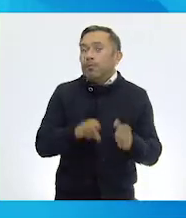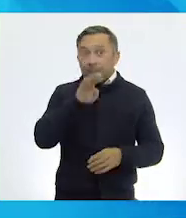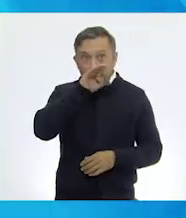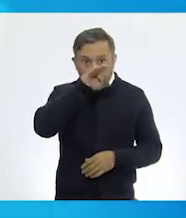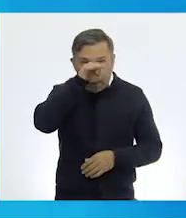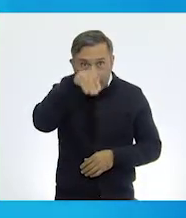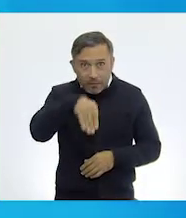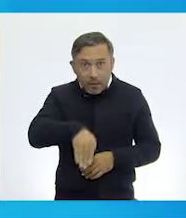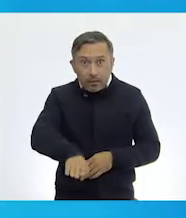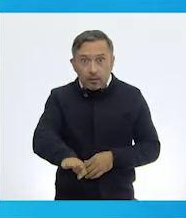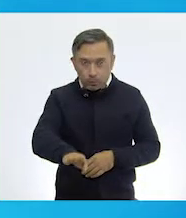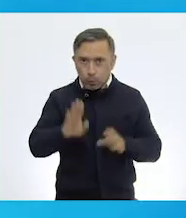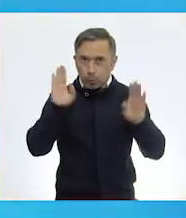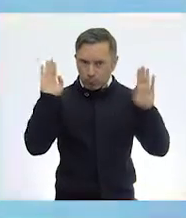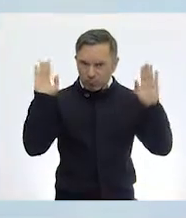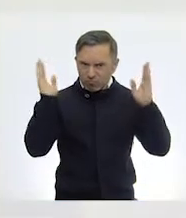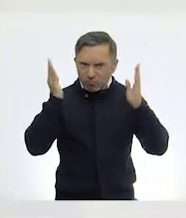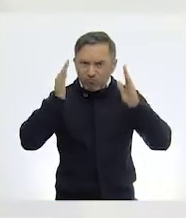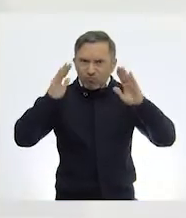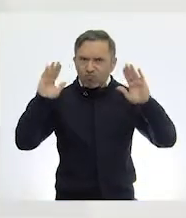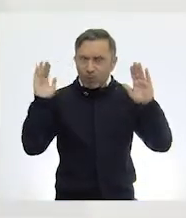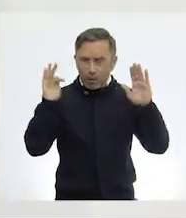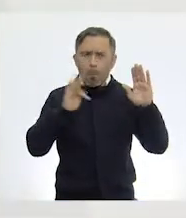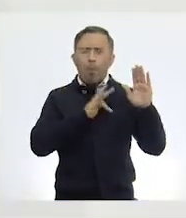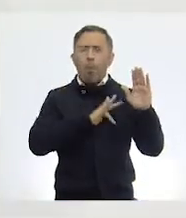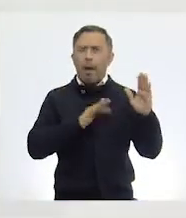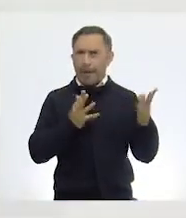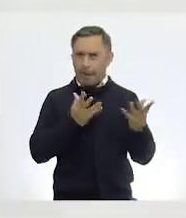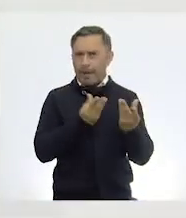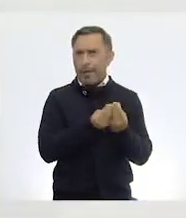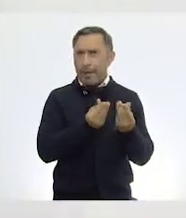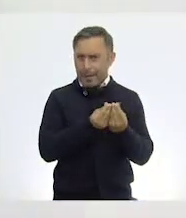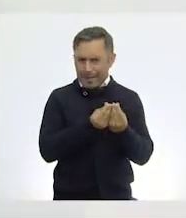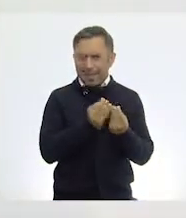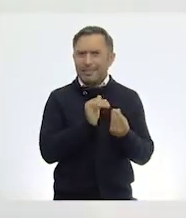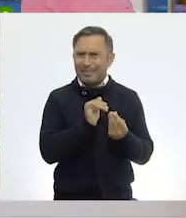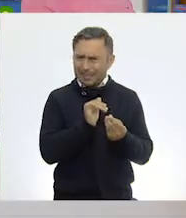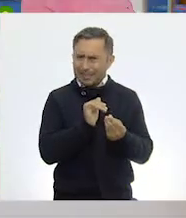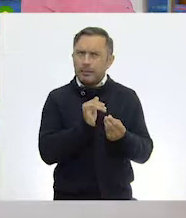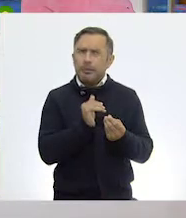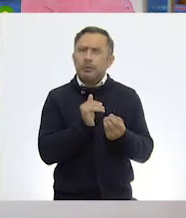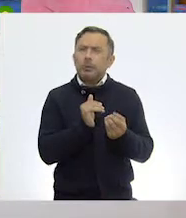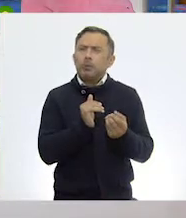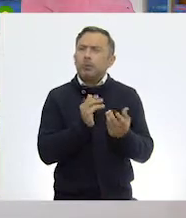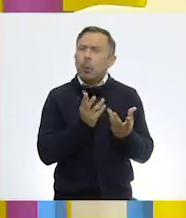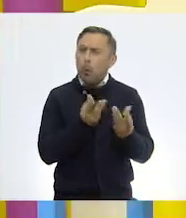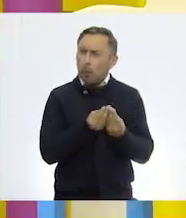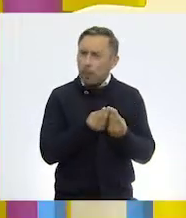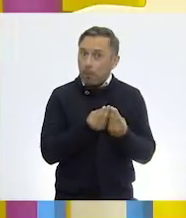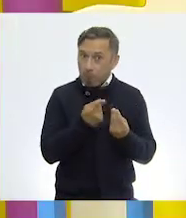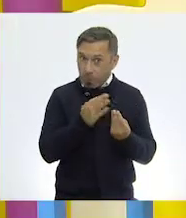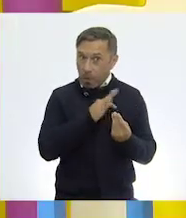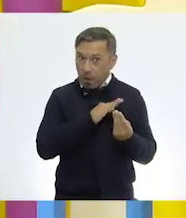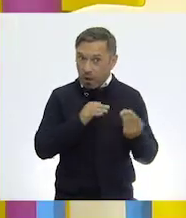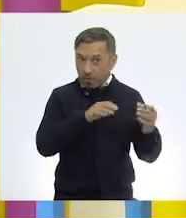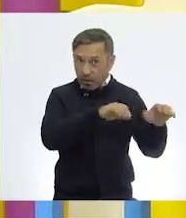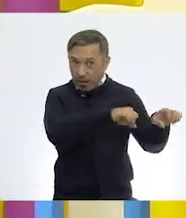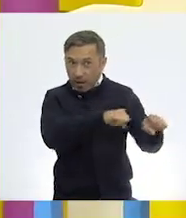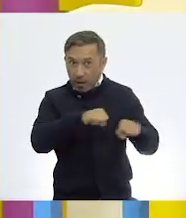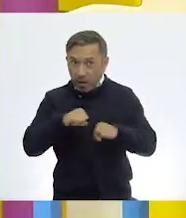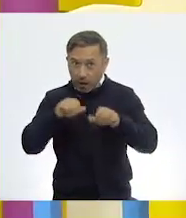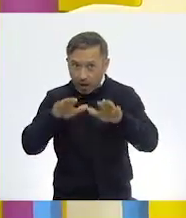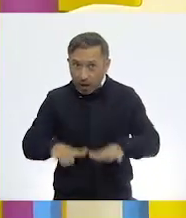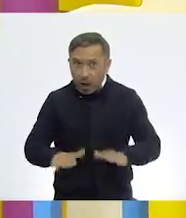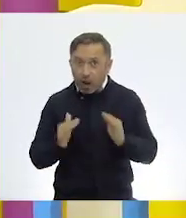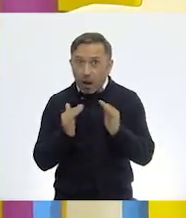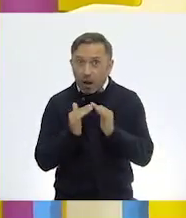embargo, no los podemos domesticar. No podemos hacer que vivan cerca de nosotros y que además puedan